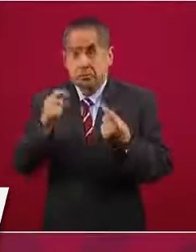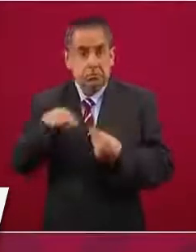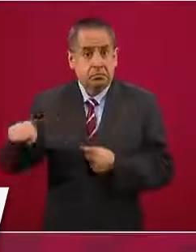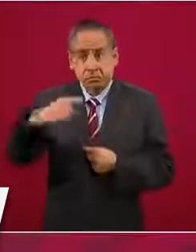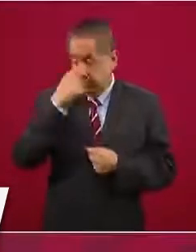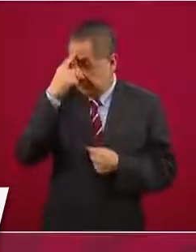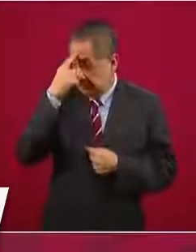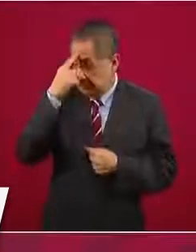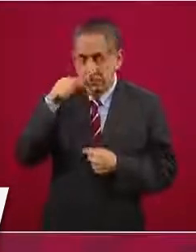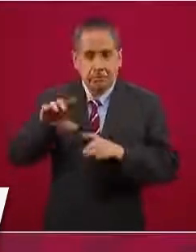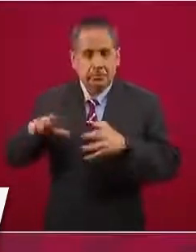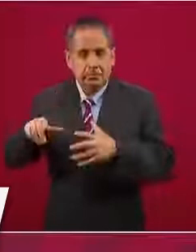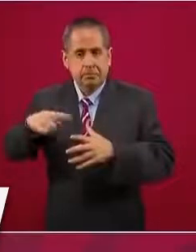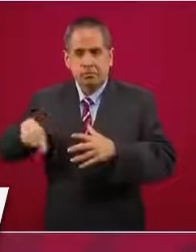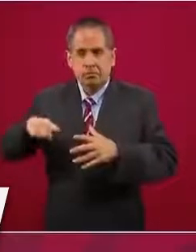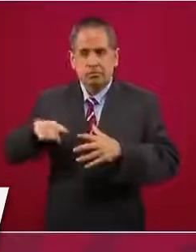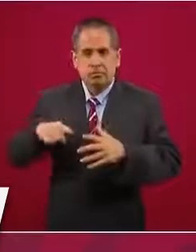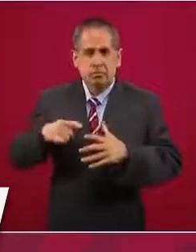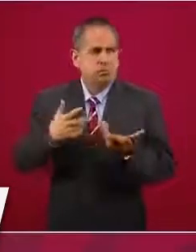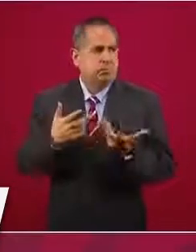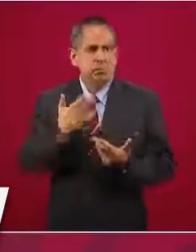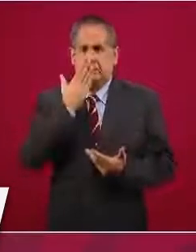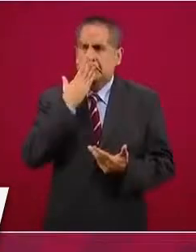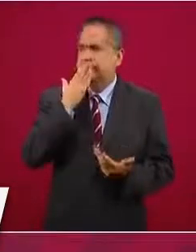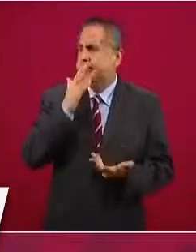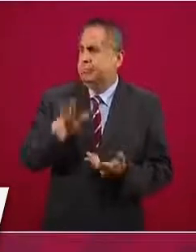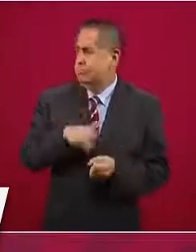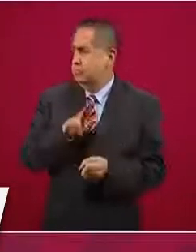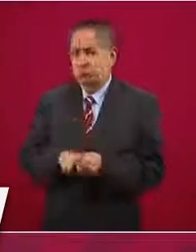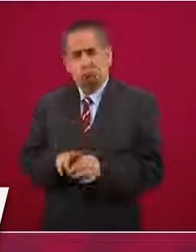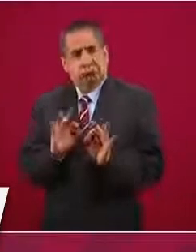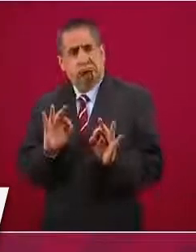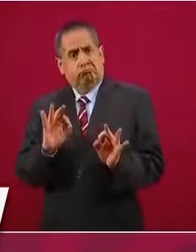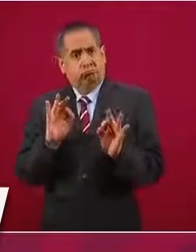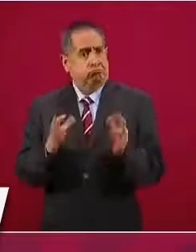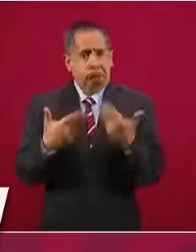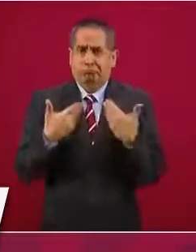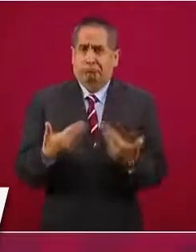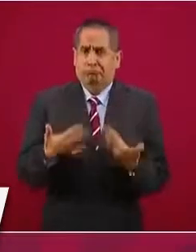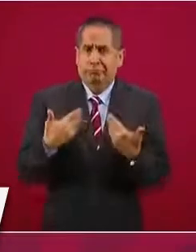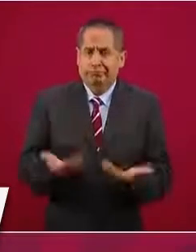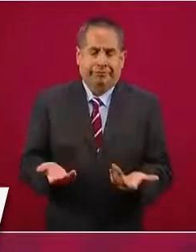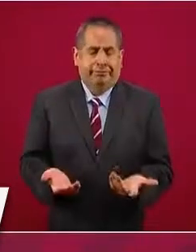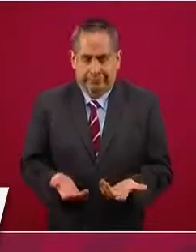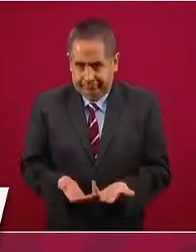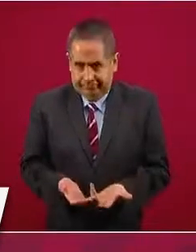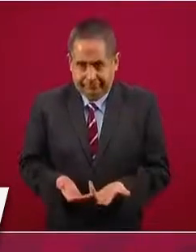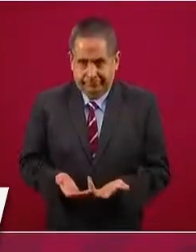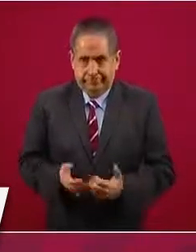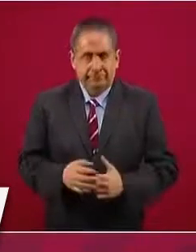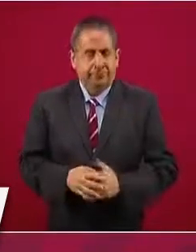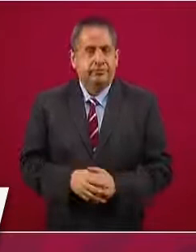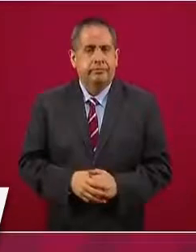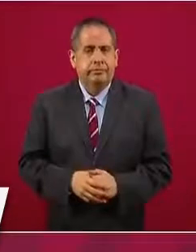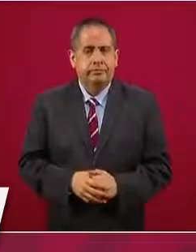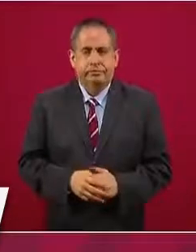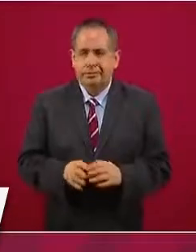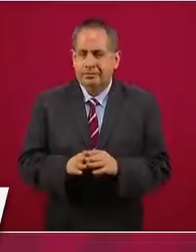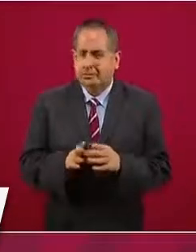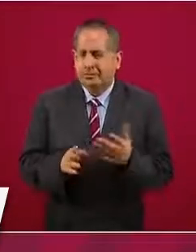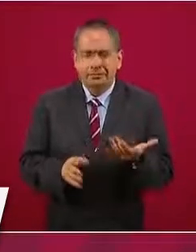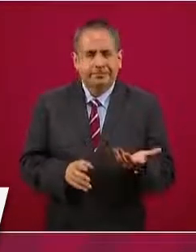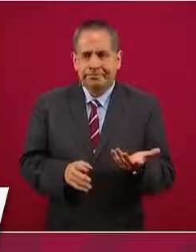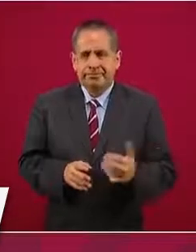de que todo eso se ve normal, como que